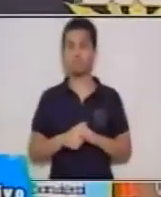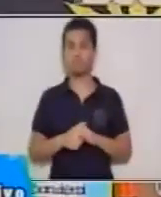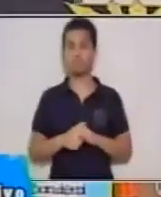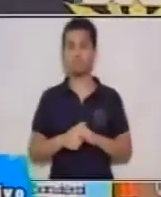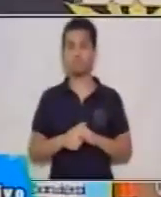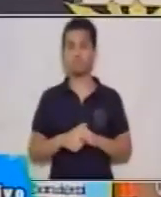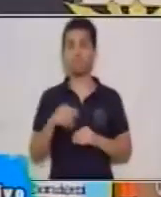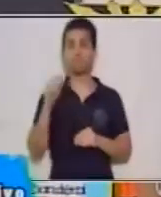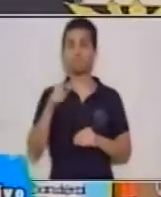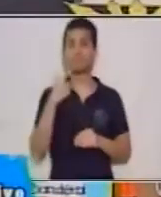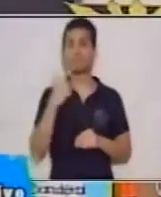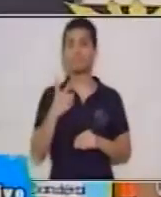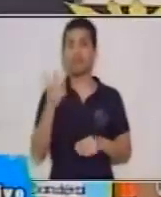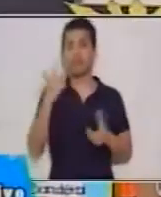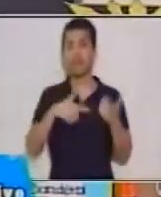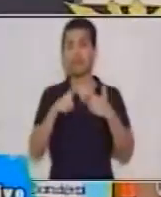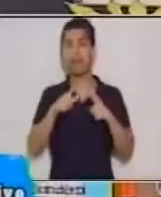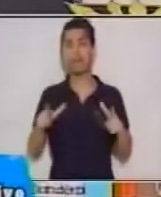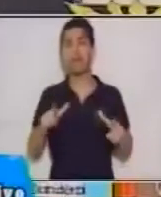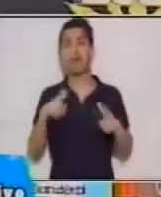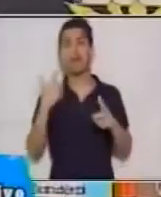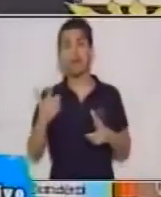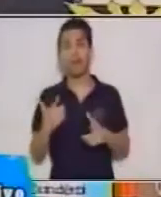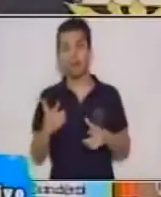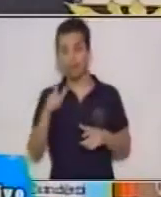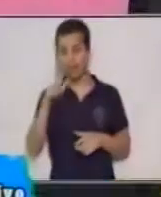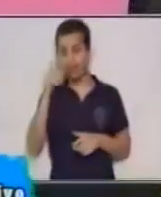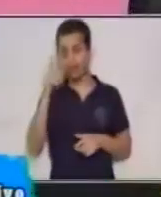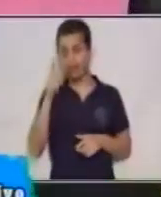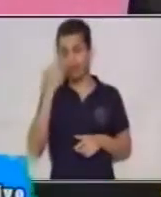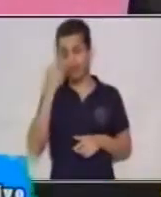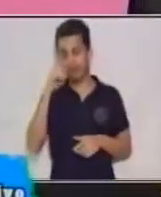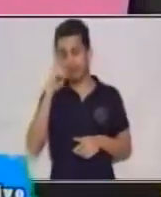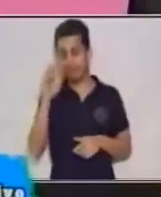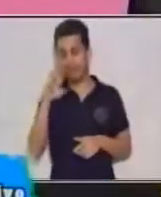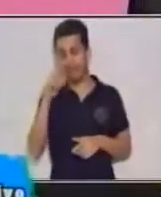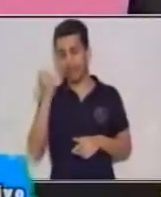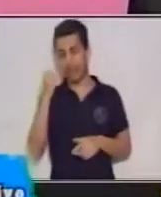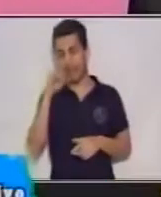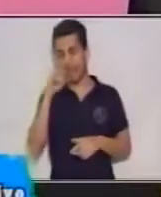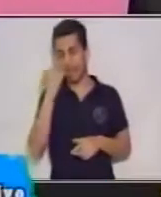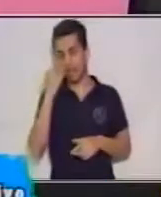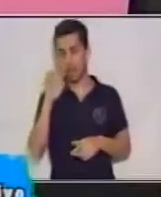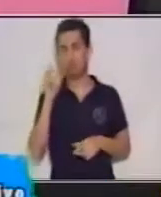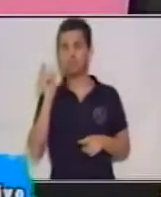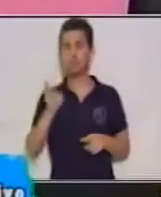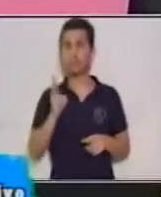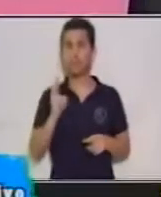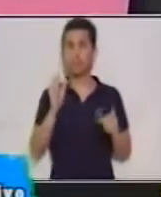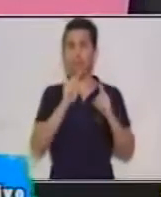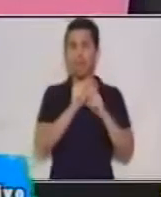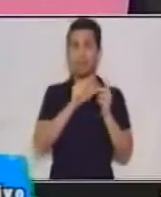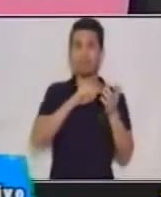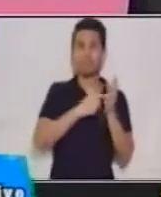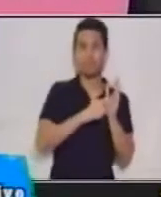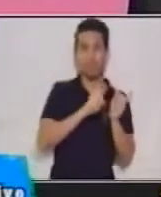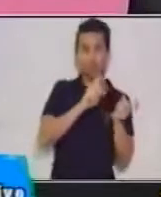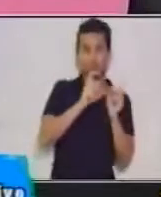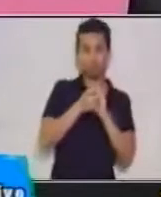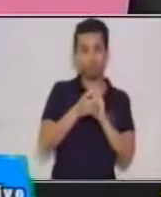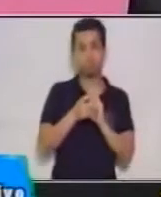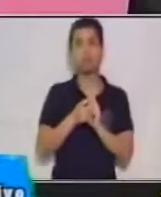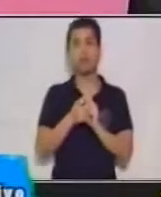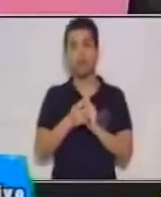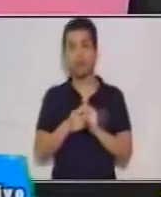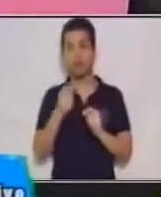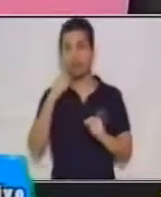lenguaje literario, el significado de la palabra va a cambiar, siempre va a cambiar. ¿Por qué? Porque